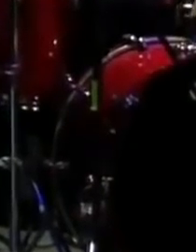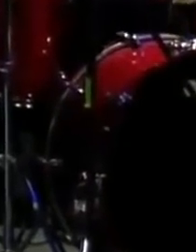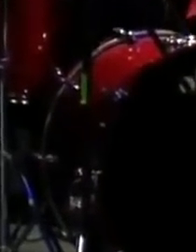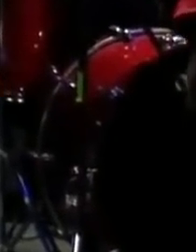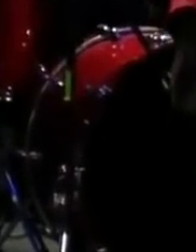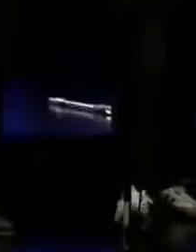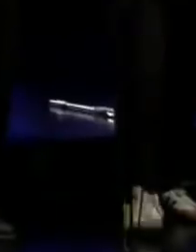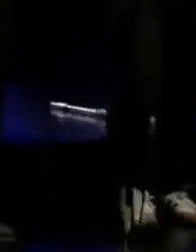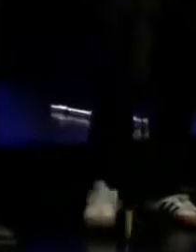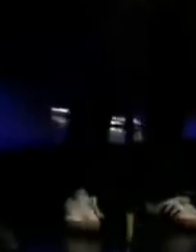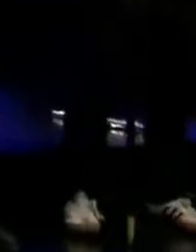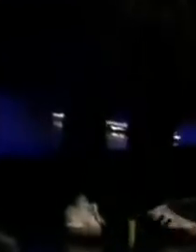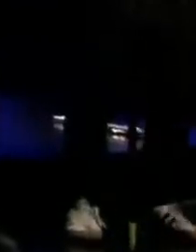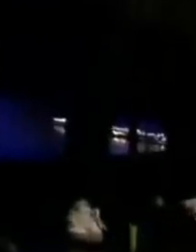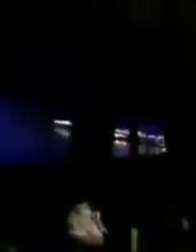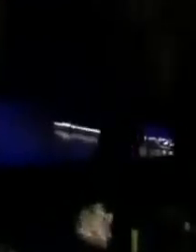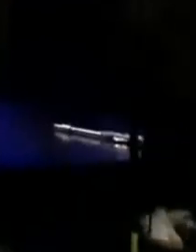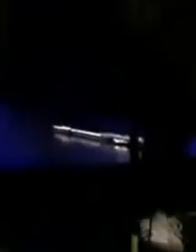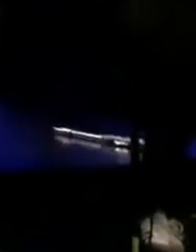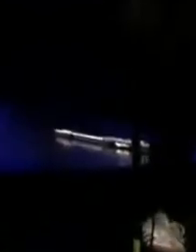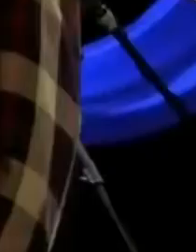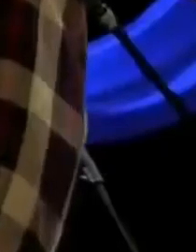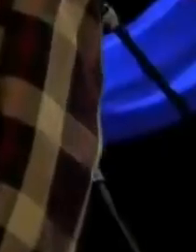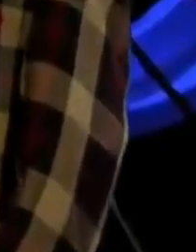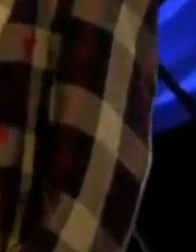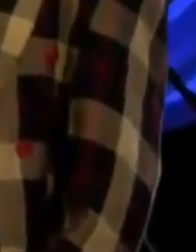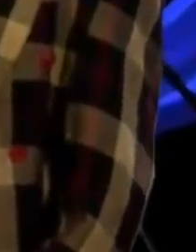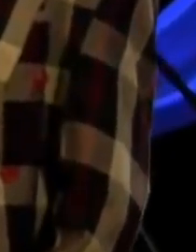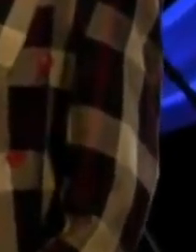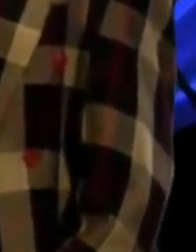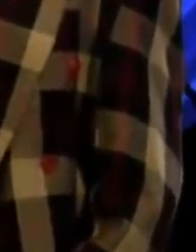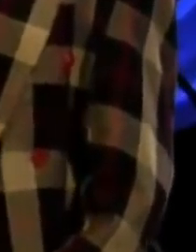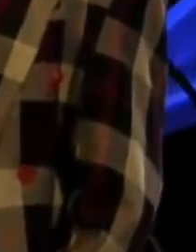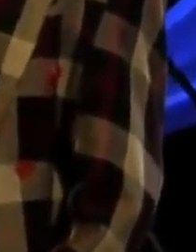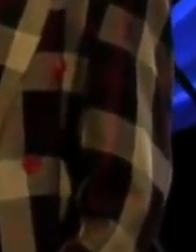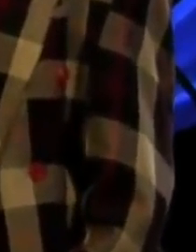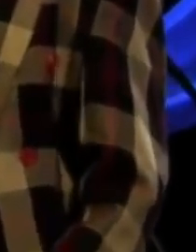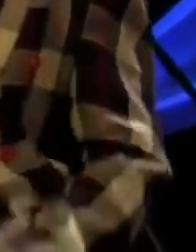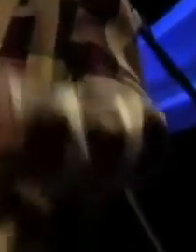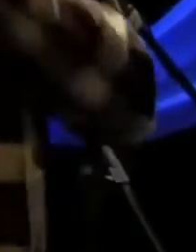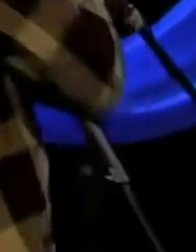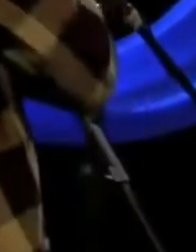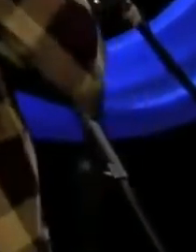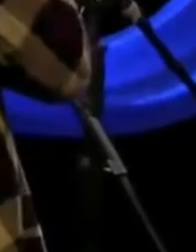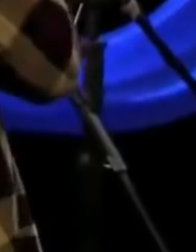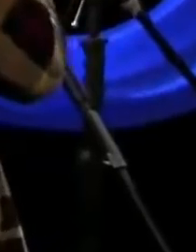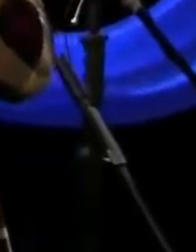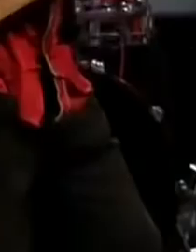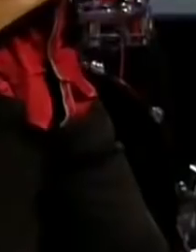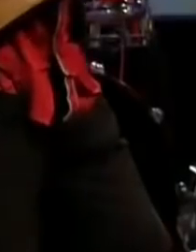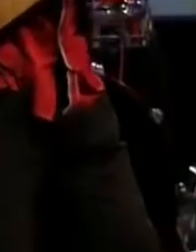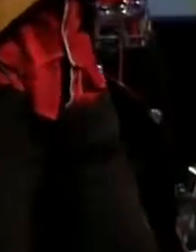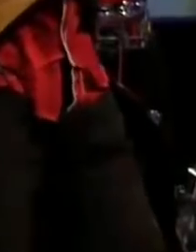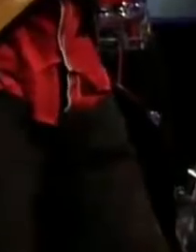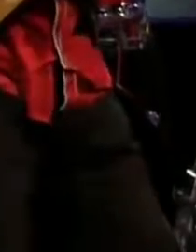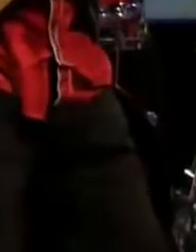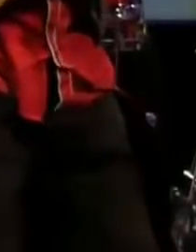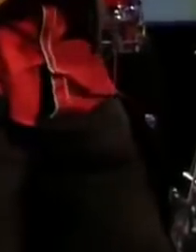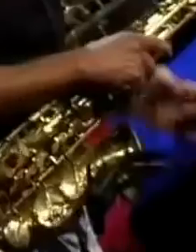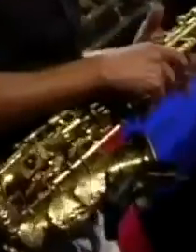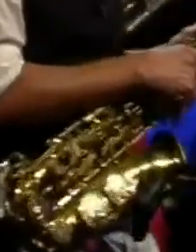Adiós, adiós, miénteme, que yo no soy alguien desconocido. Adiós, adiós, óyeme,